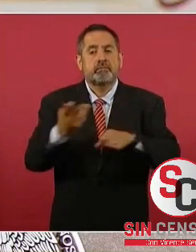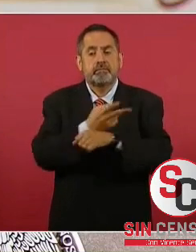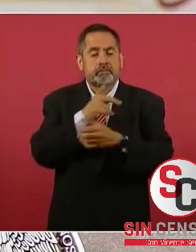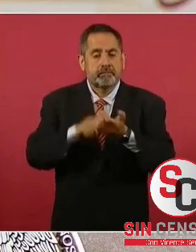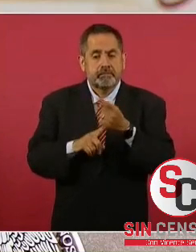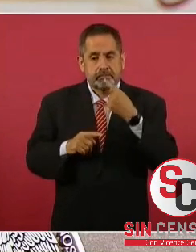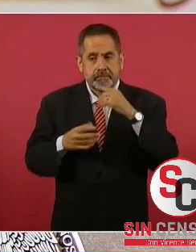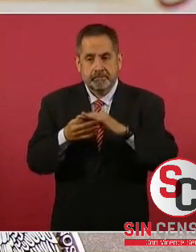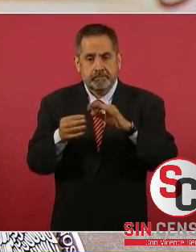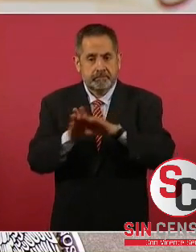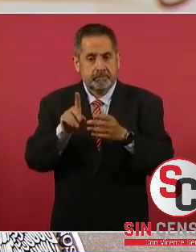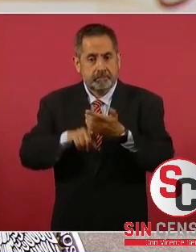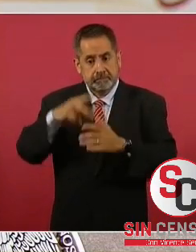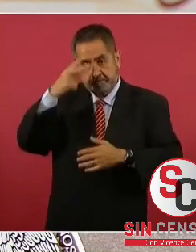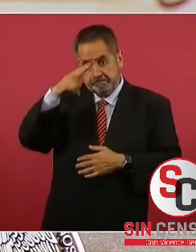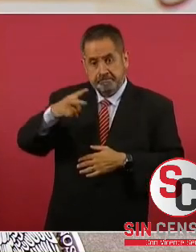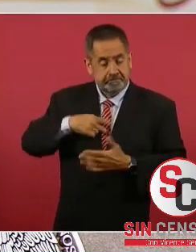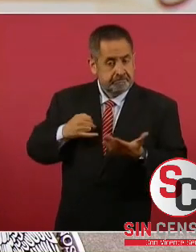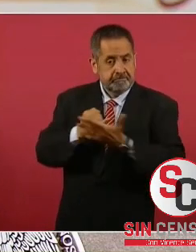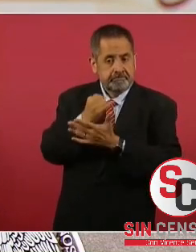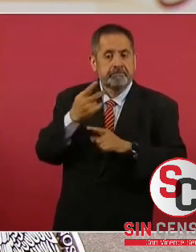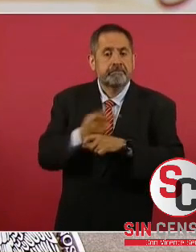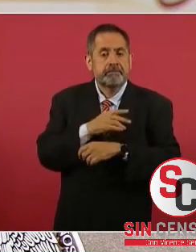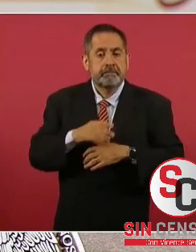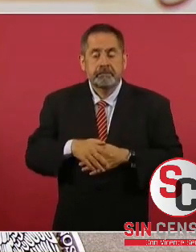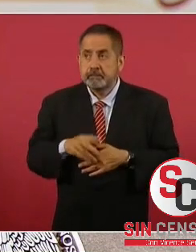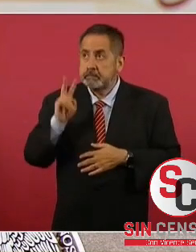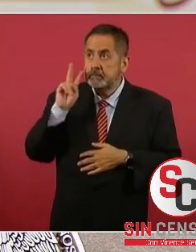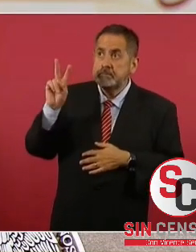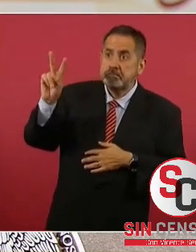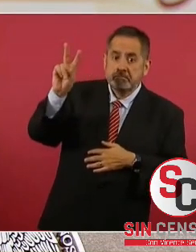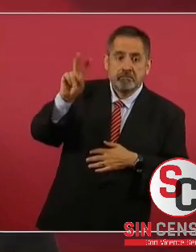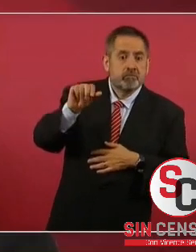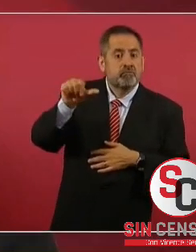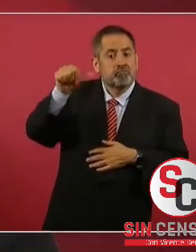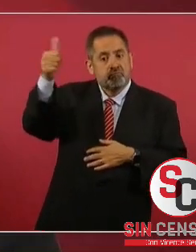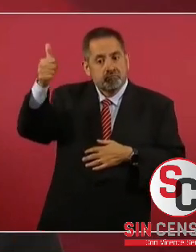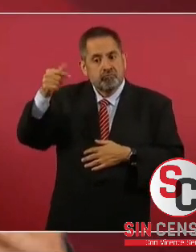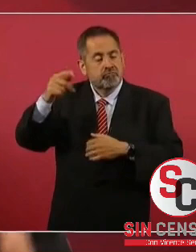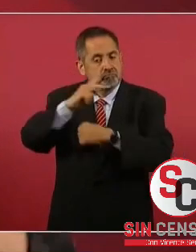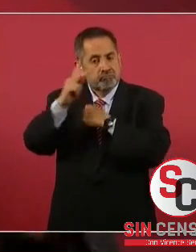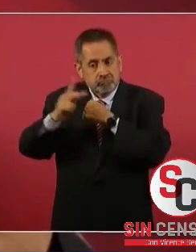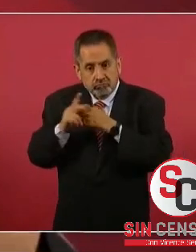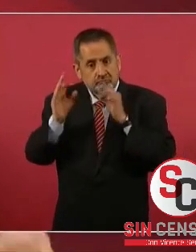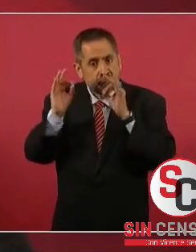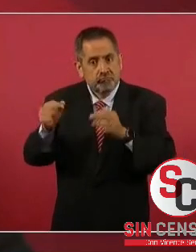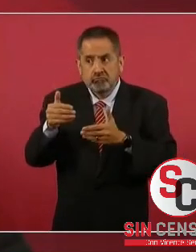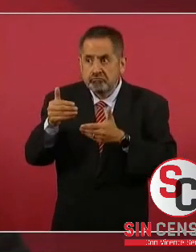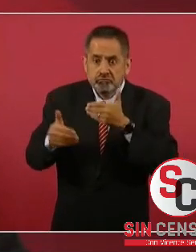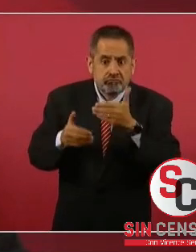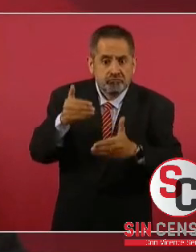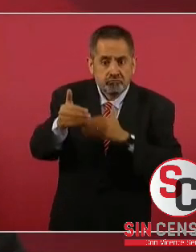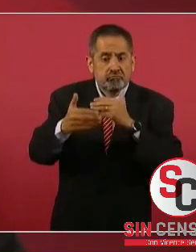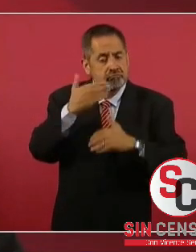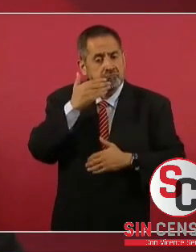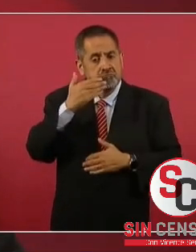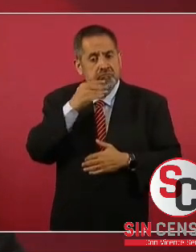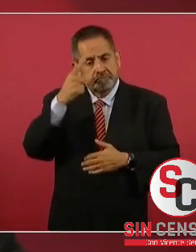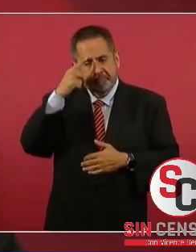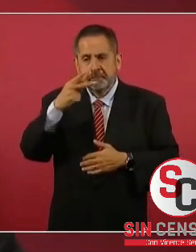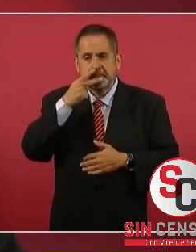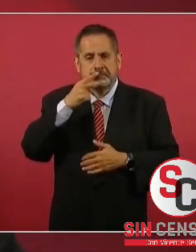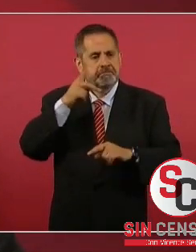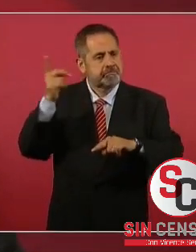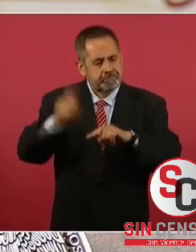de que México tomó esta decisión, hemos visto algunas expresiones muy importantes de avance en la lucha contra el tabaco.